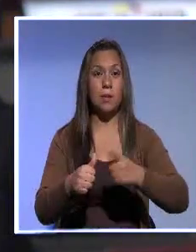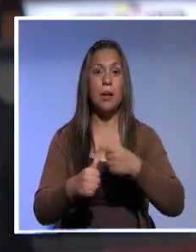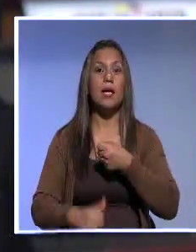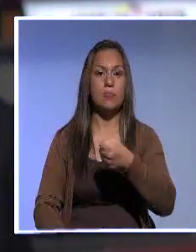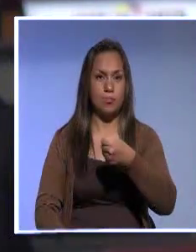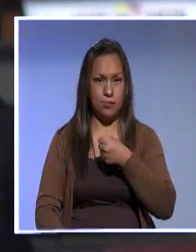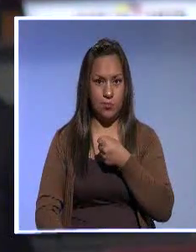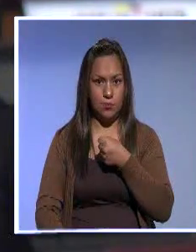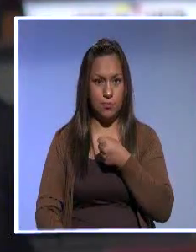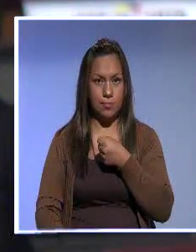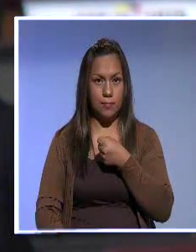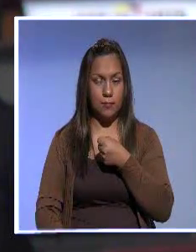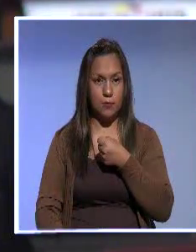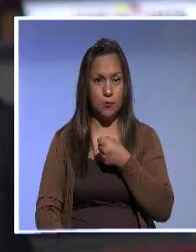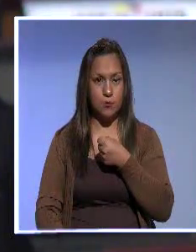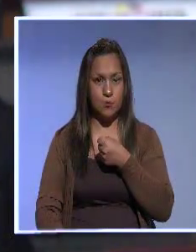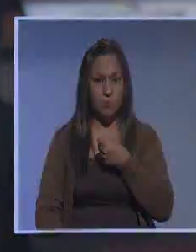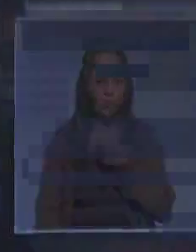primera entrevista de hoy.